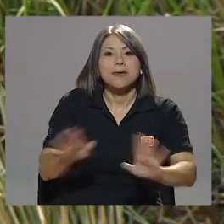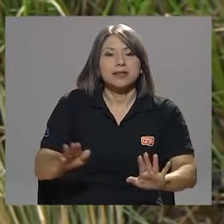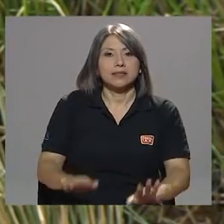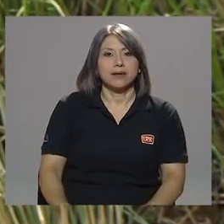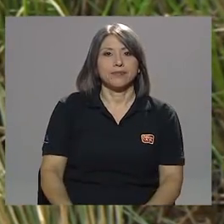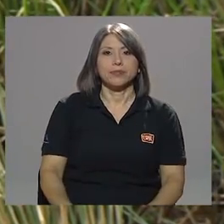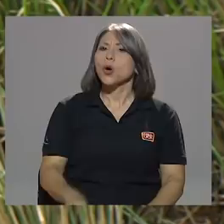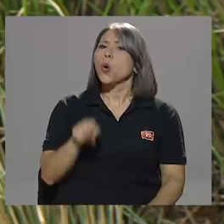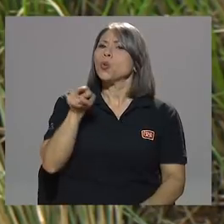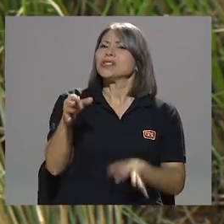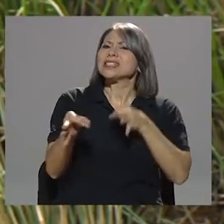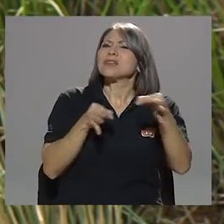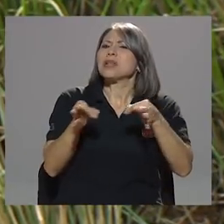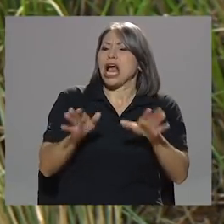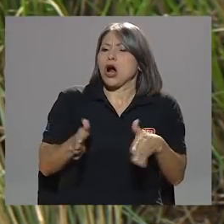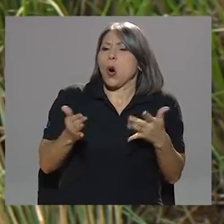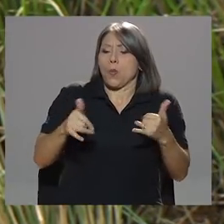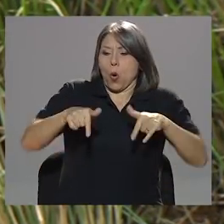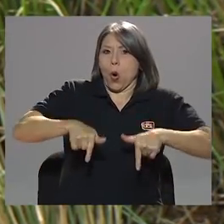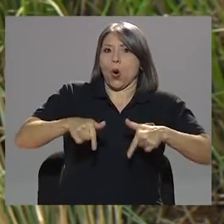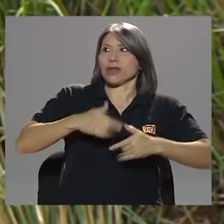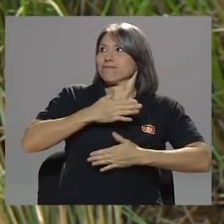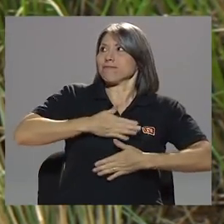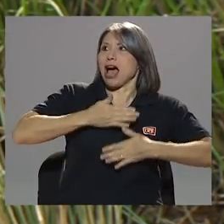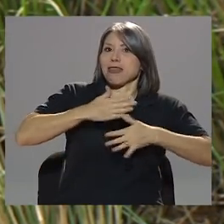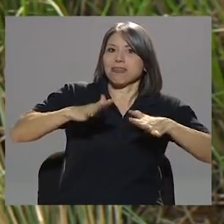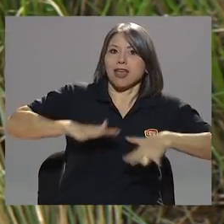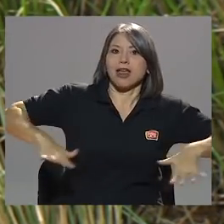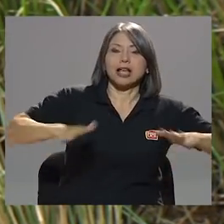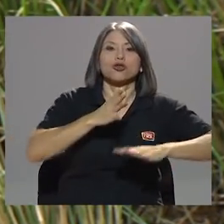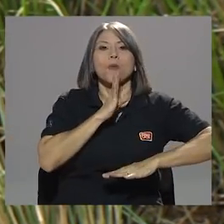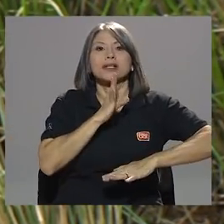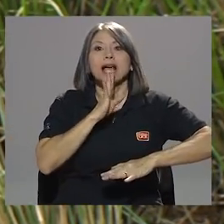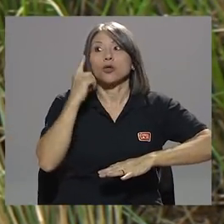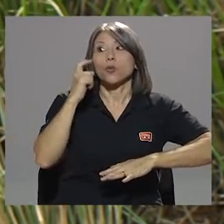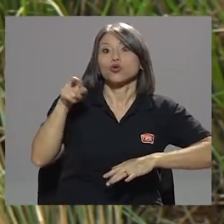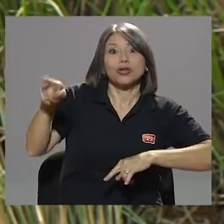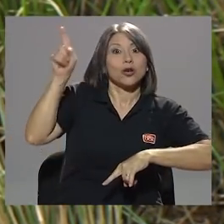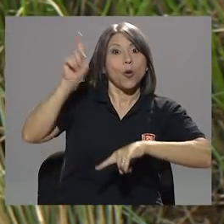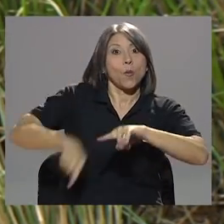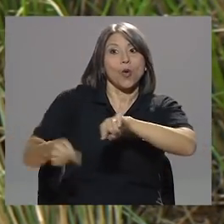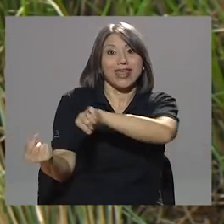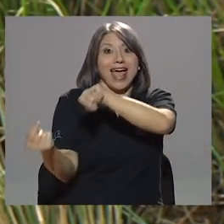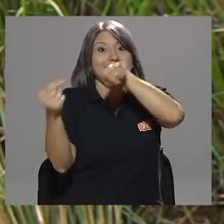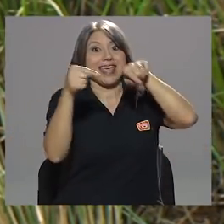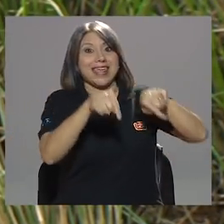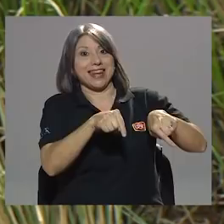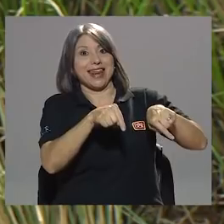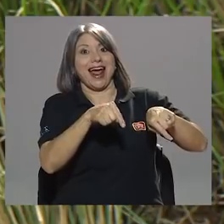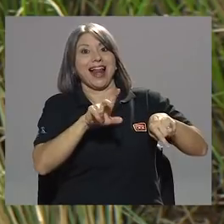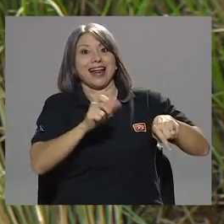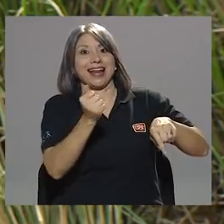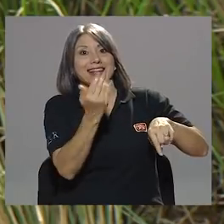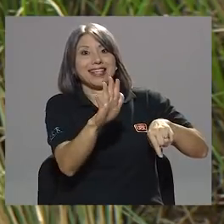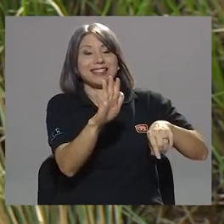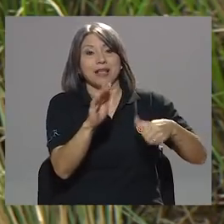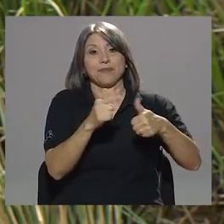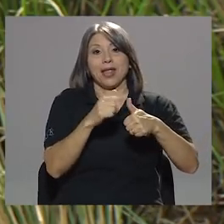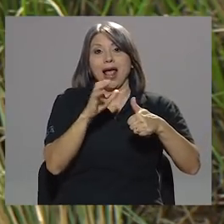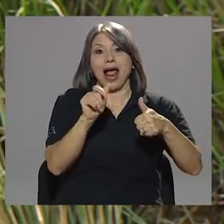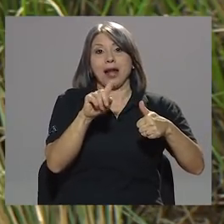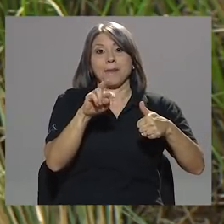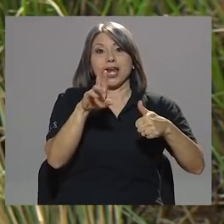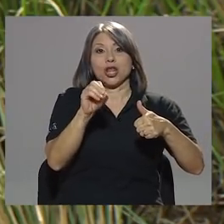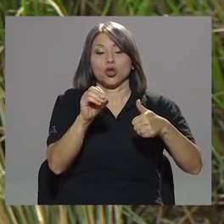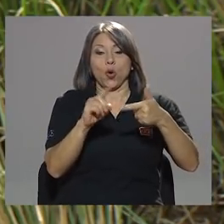hoy estemos en Atenas, conversando, porque casualmente ustedes no podían llegar al canal, y don Alberto y don Otón,